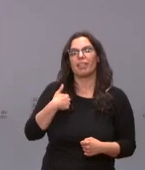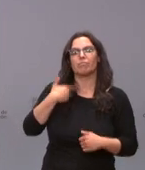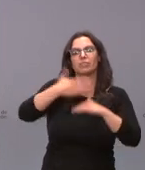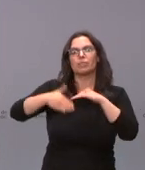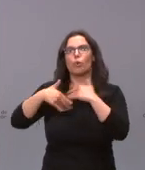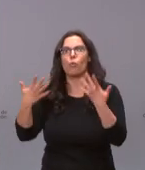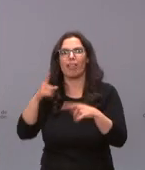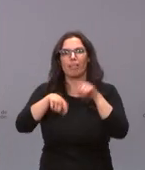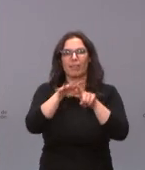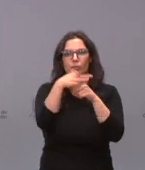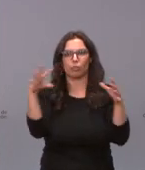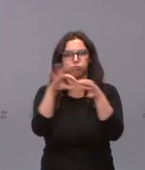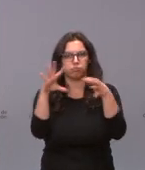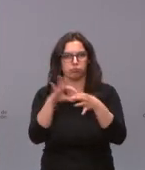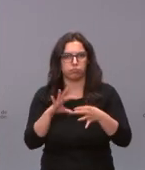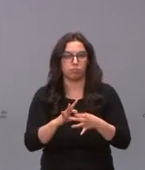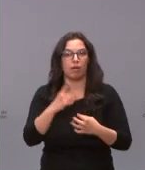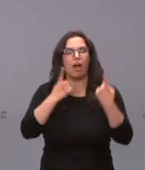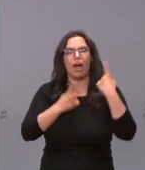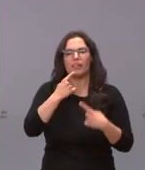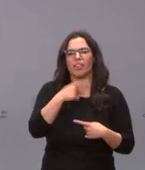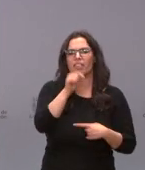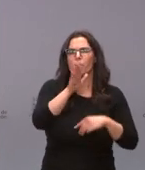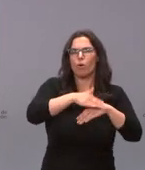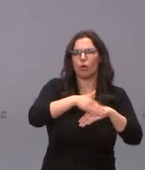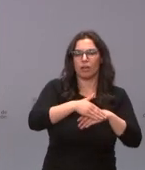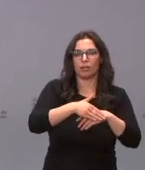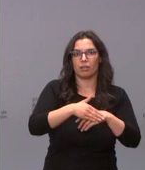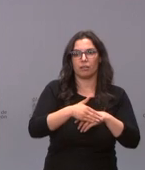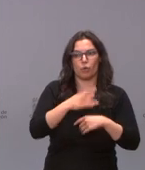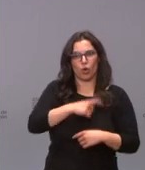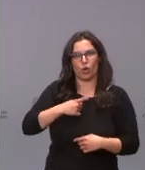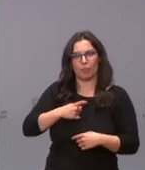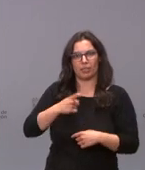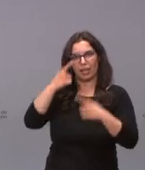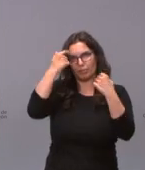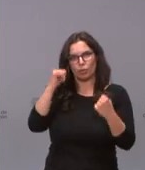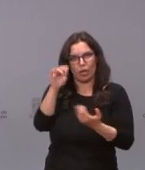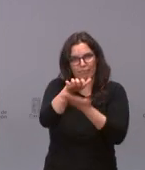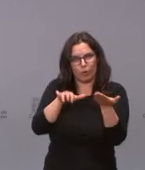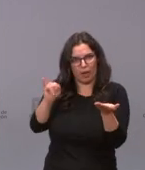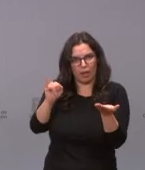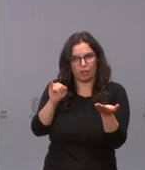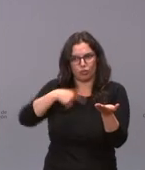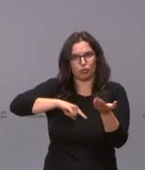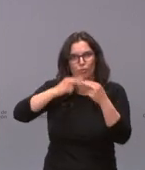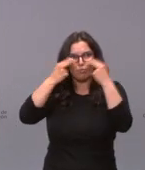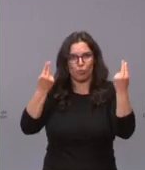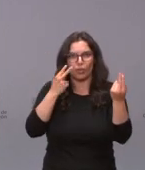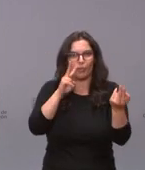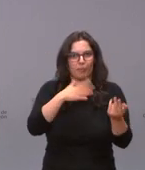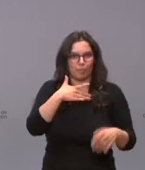quiero decir esto porque hay veces que se cuestiona o no la existencia de estos informes nosotros los hemos publicado y están ahí